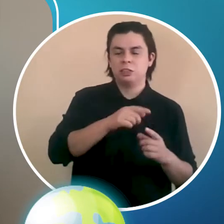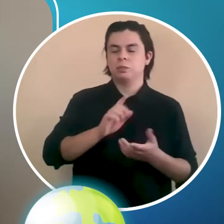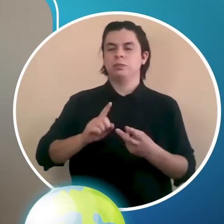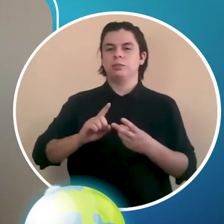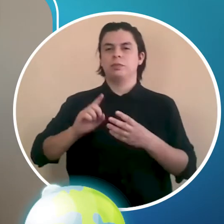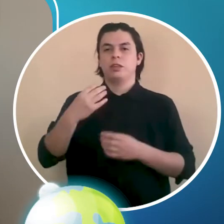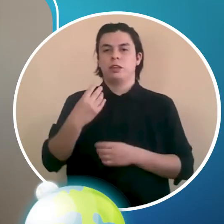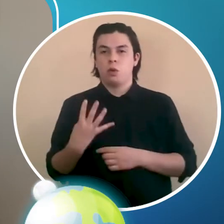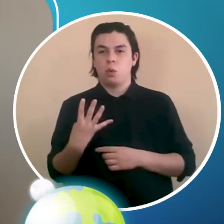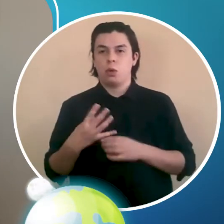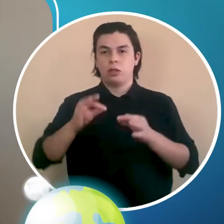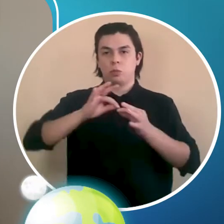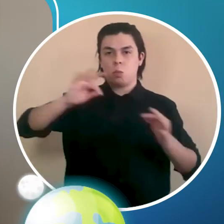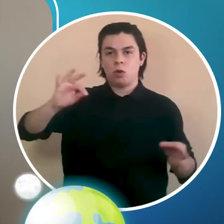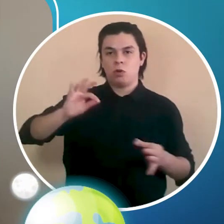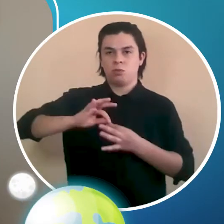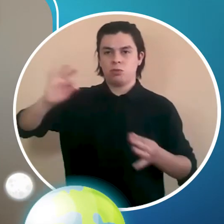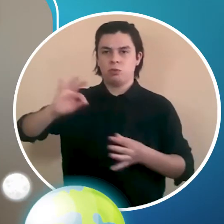brocheta,